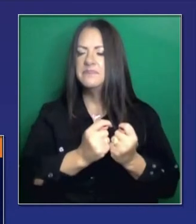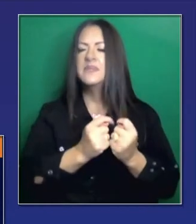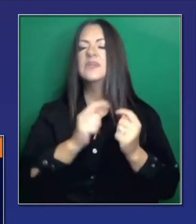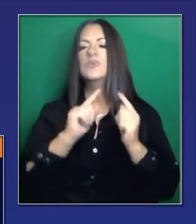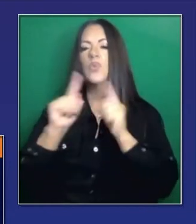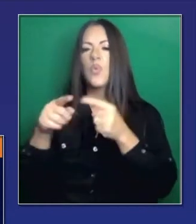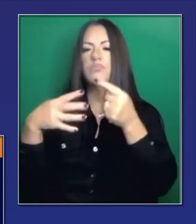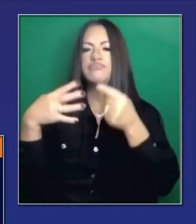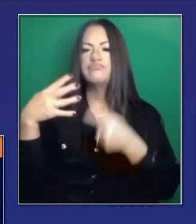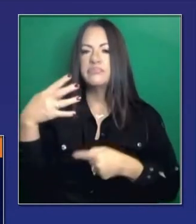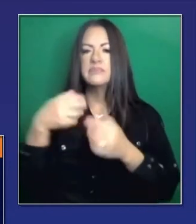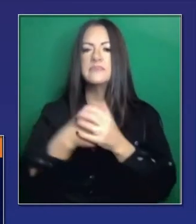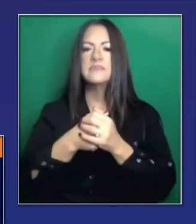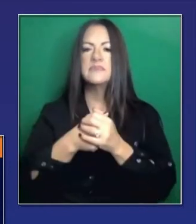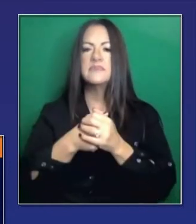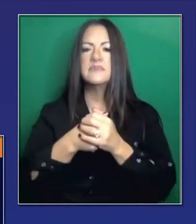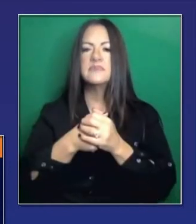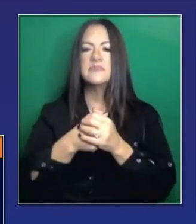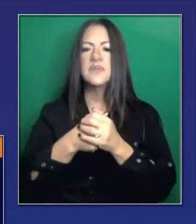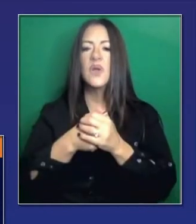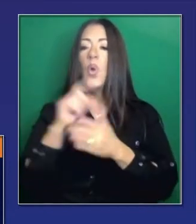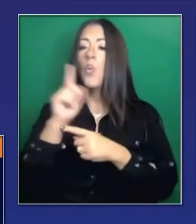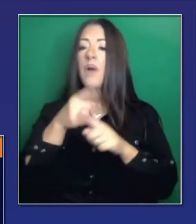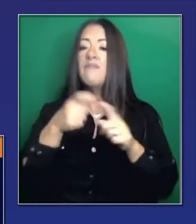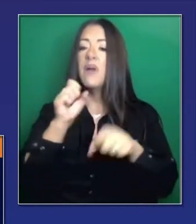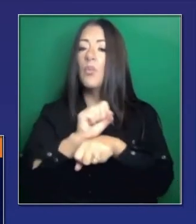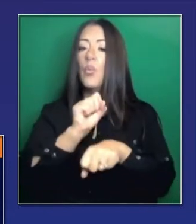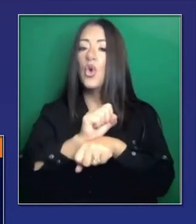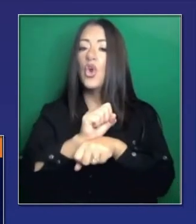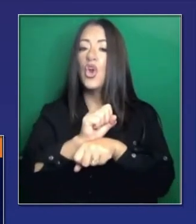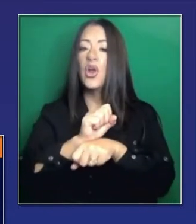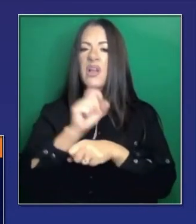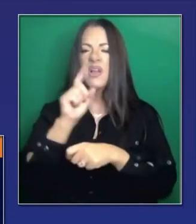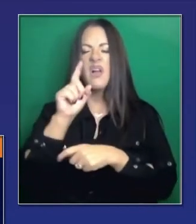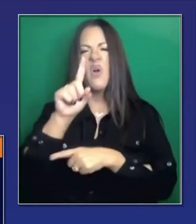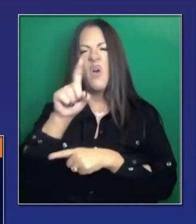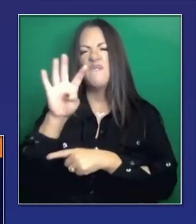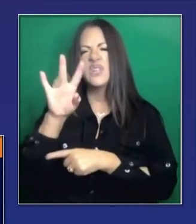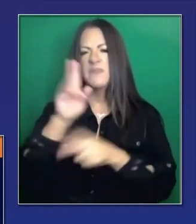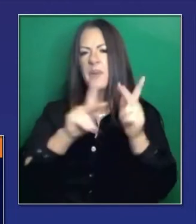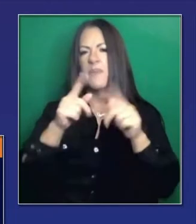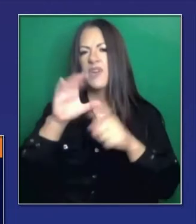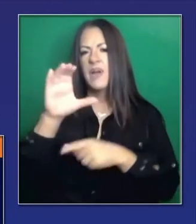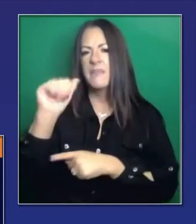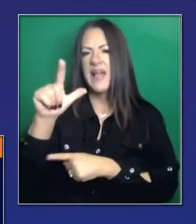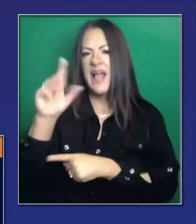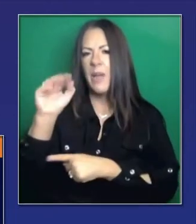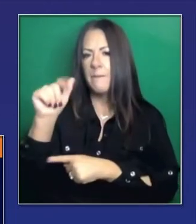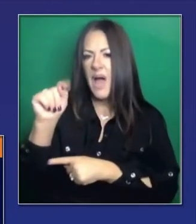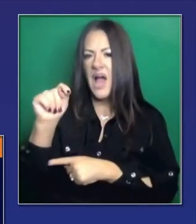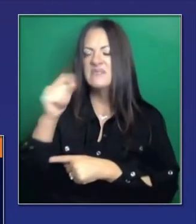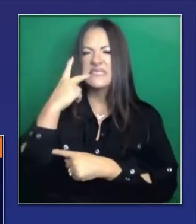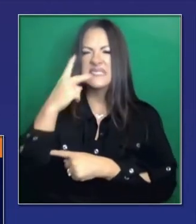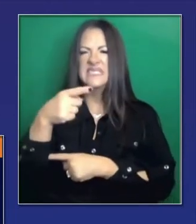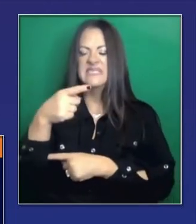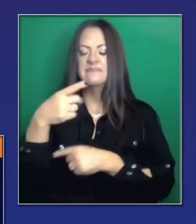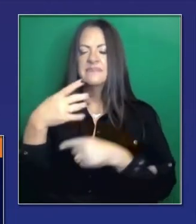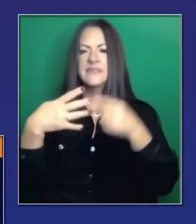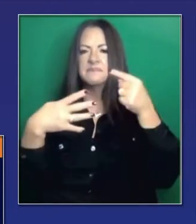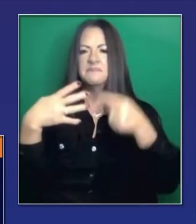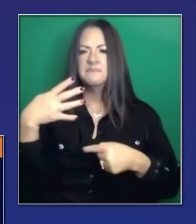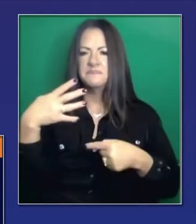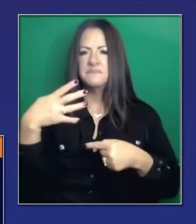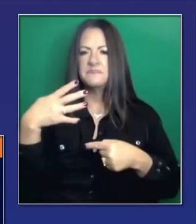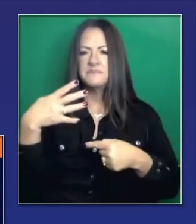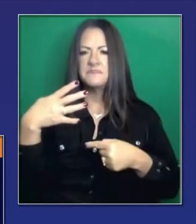anticipamos a recibir más. Pueden ver aquí ejemplos del personal que se ha desplegado, incluyendo